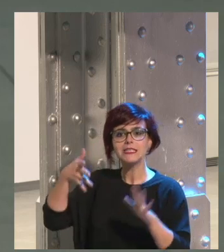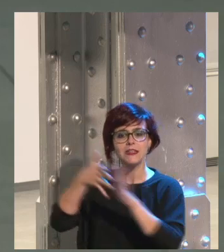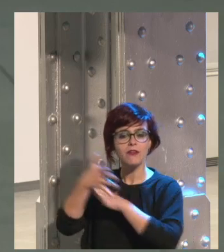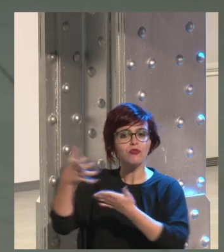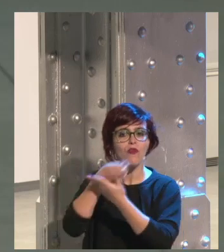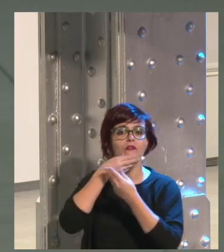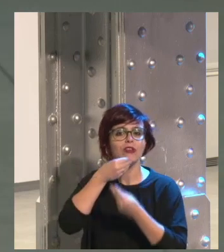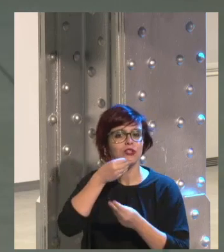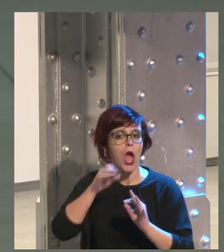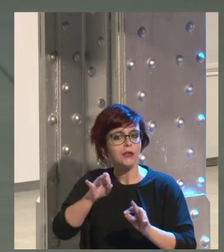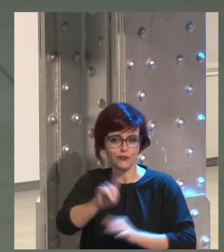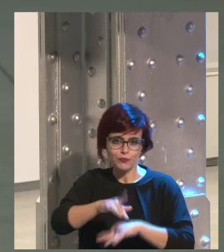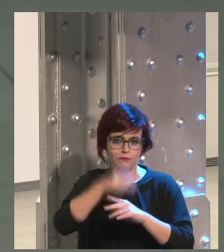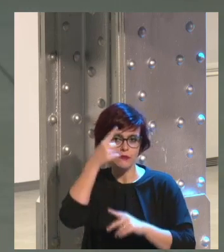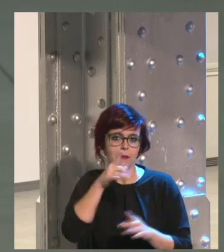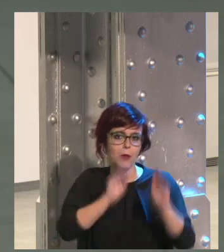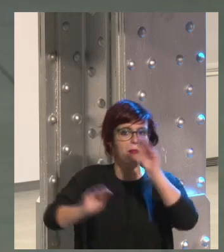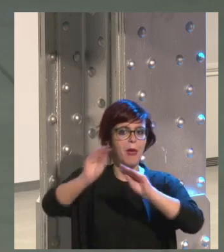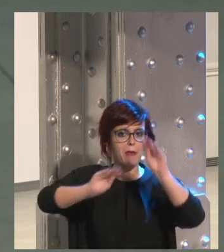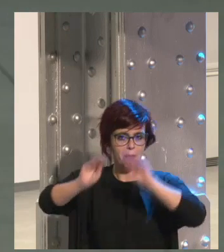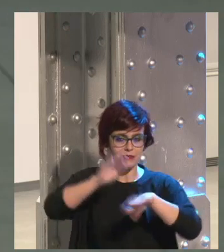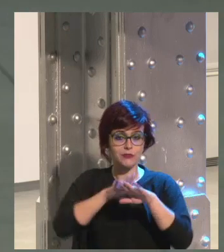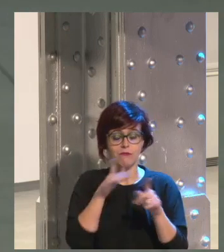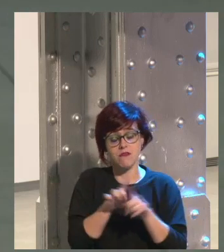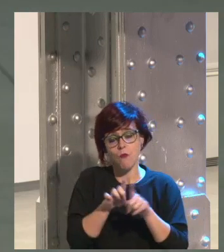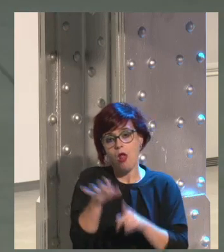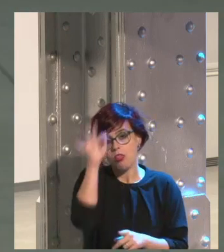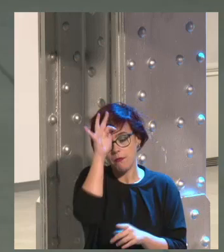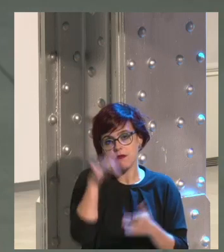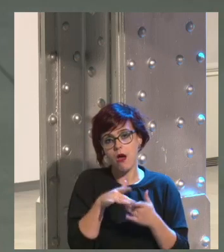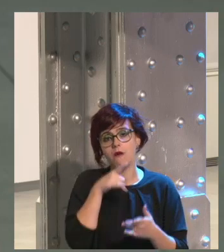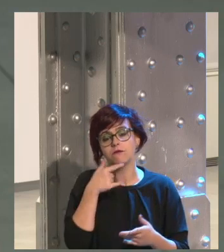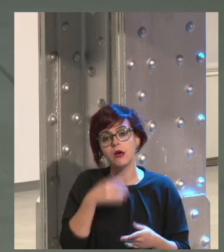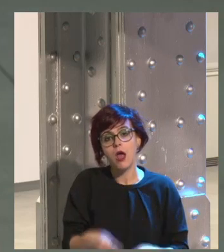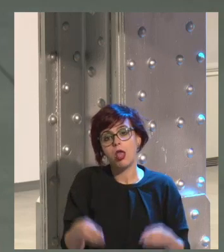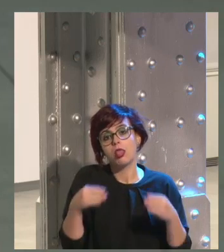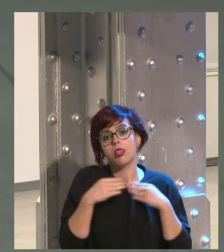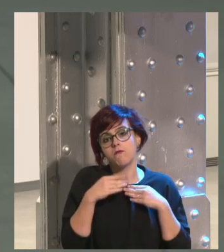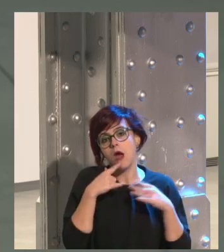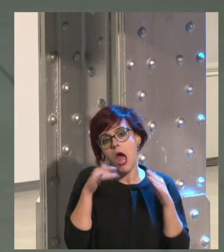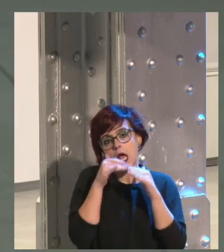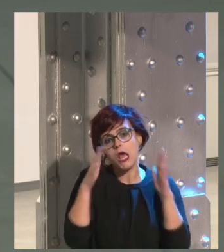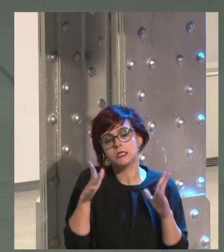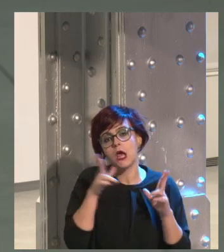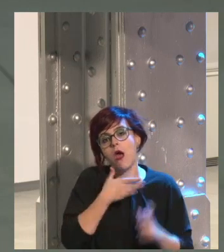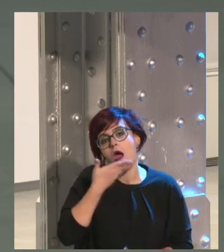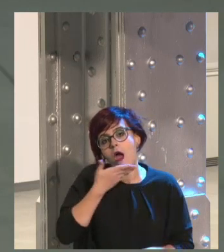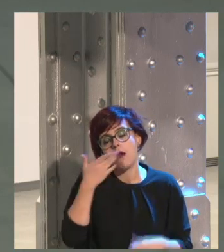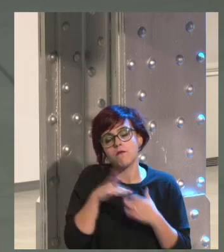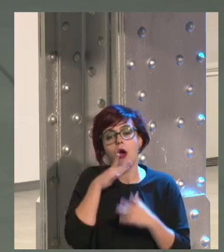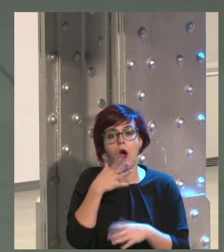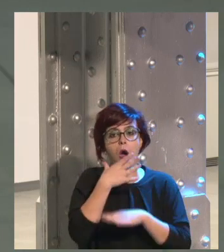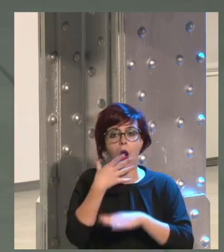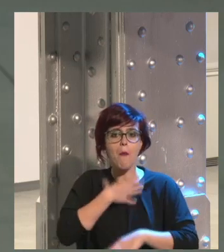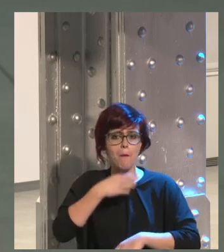todo es tan bonito y que a lo mejor como dices tú que estoy en un domingo y estás ahí diciendo estoy aquí viendo la mejor película y tan contenta con mi